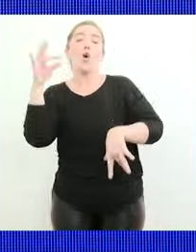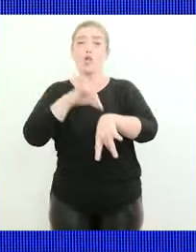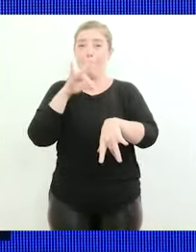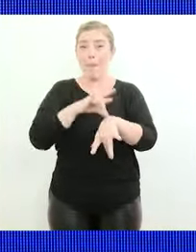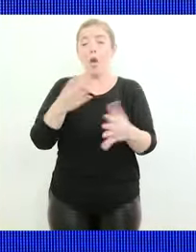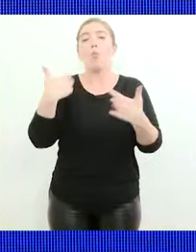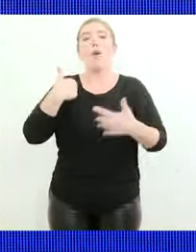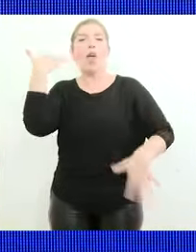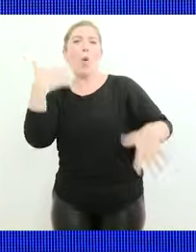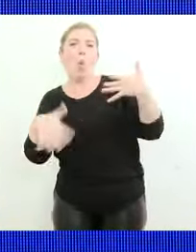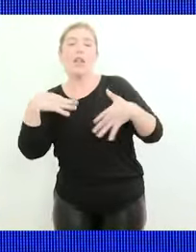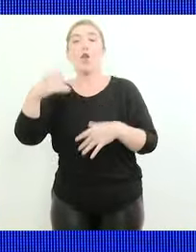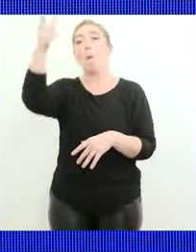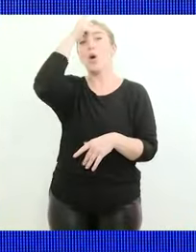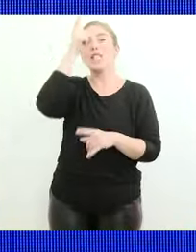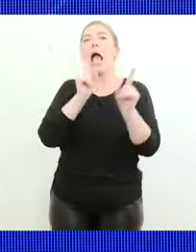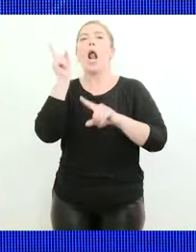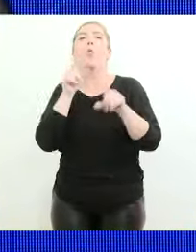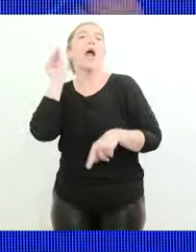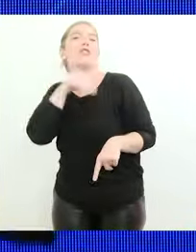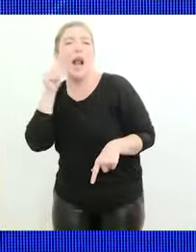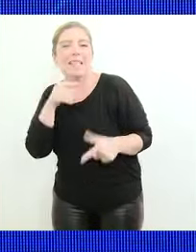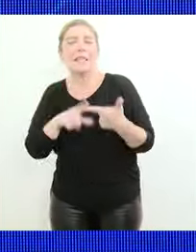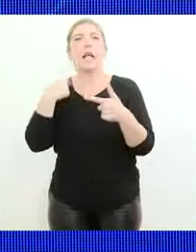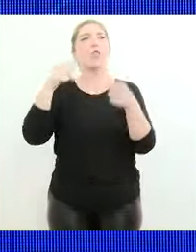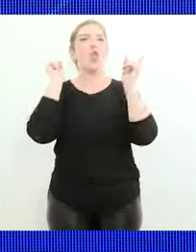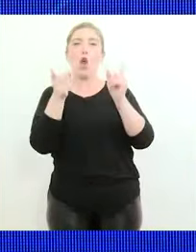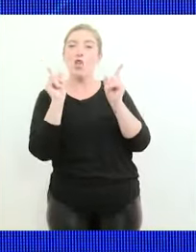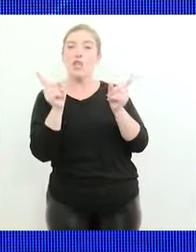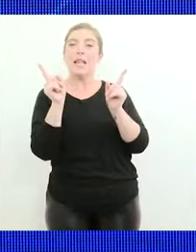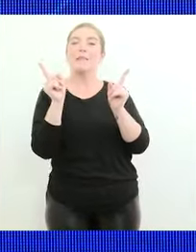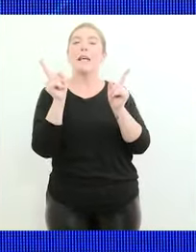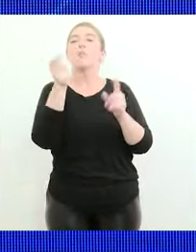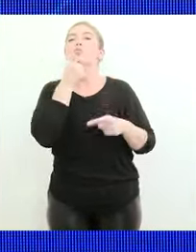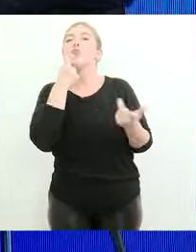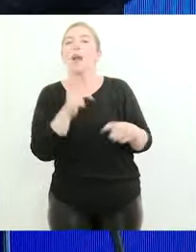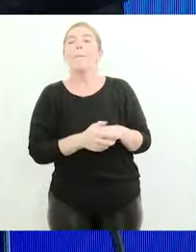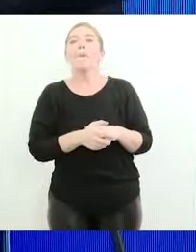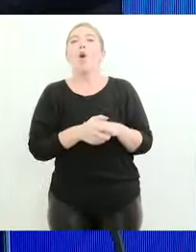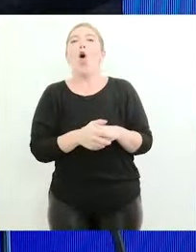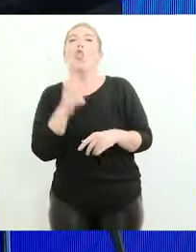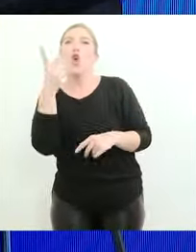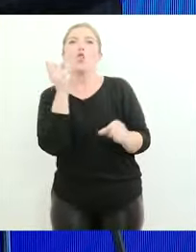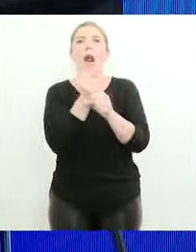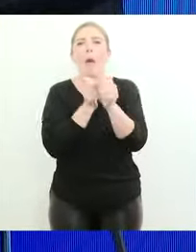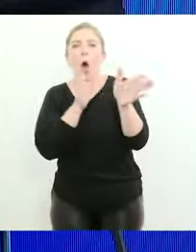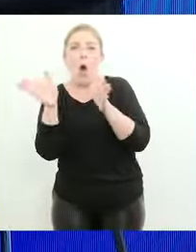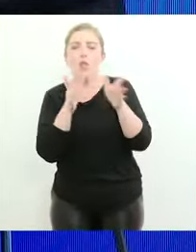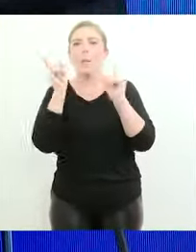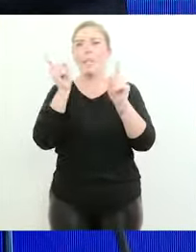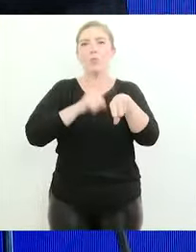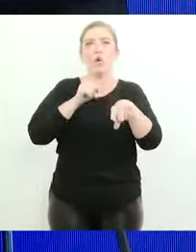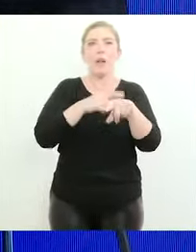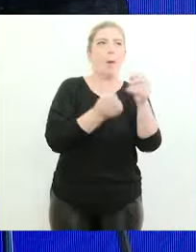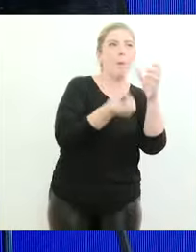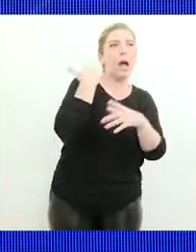ver policías que se animan a hacer horas adicionales, ver docentes a los que tener dos trabajos o dos cargas